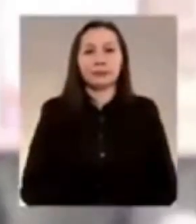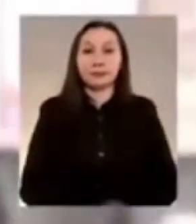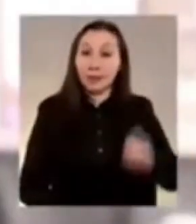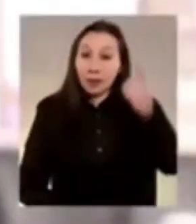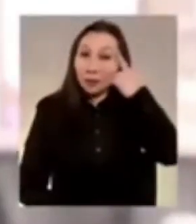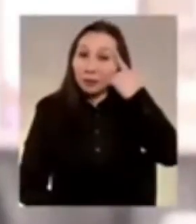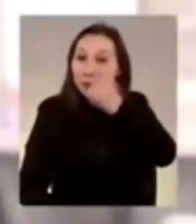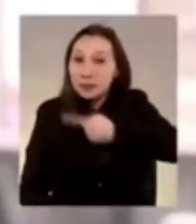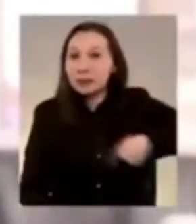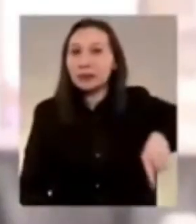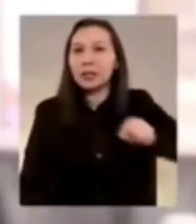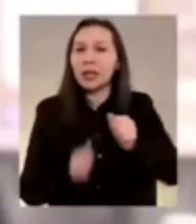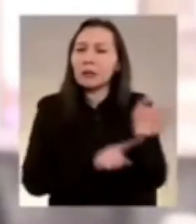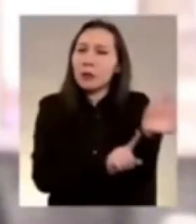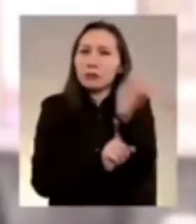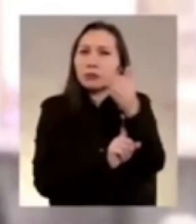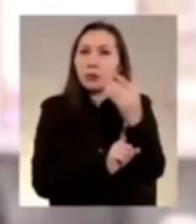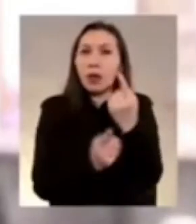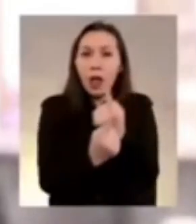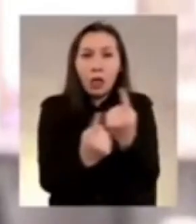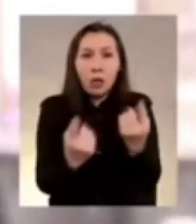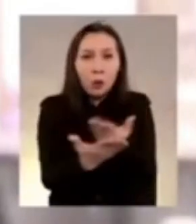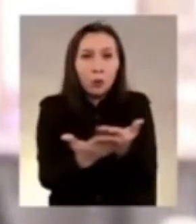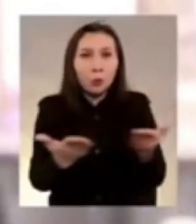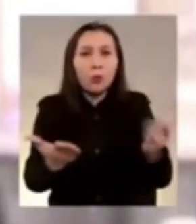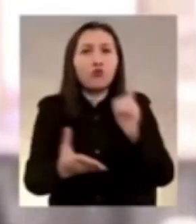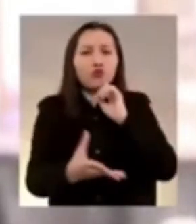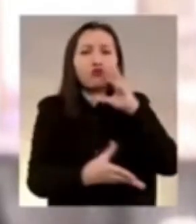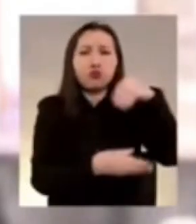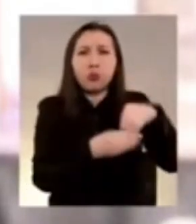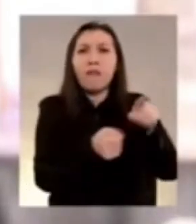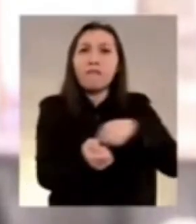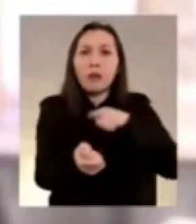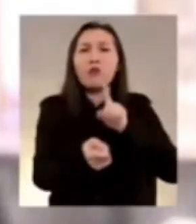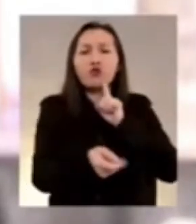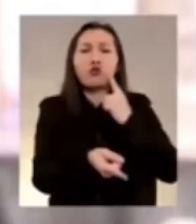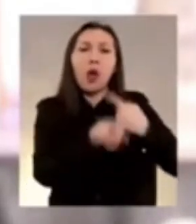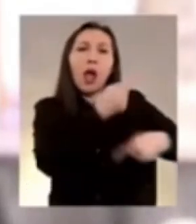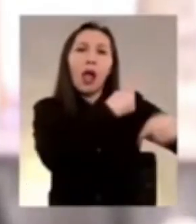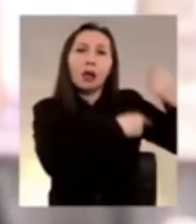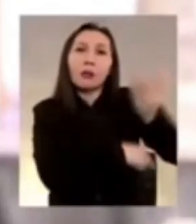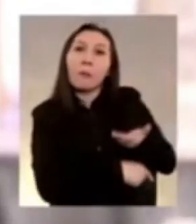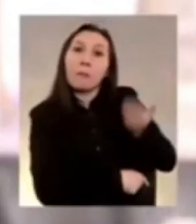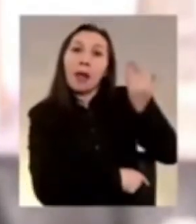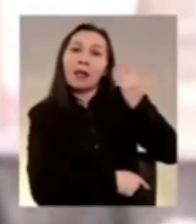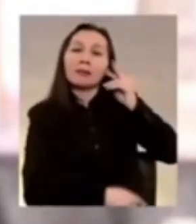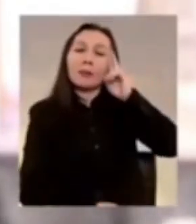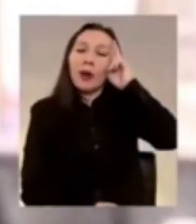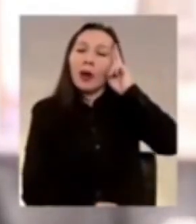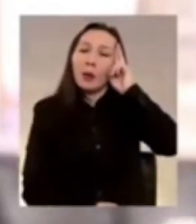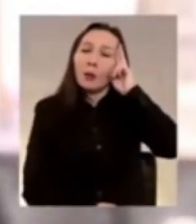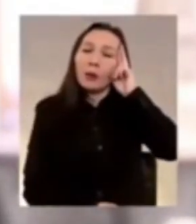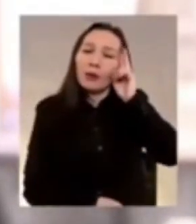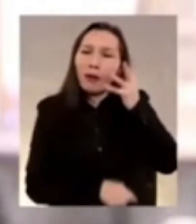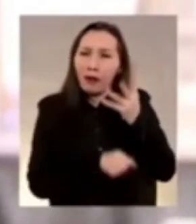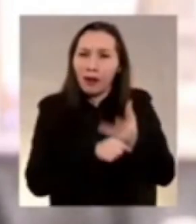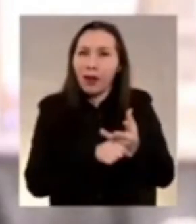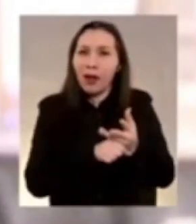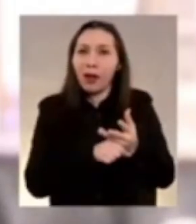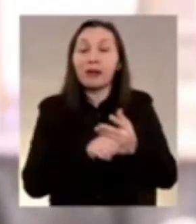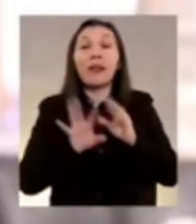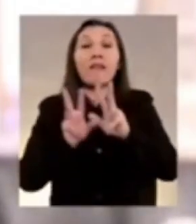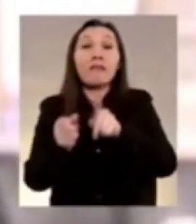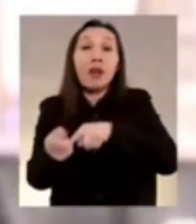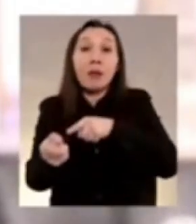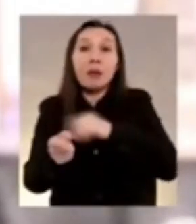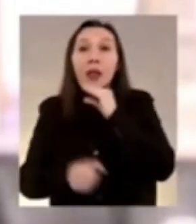pensemos compatriotas y cada uno de ustedes tiene en su familia una historia un pasado que recordar en la